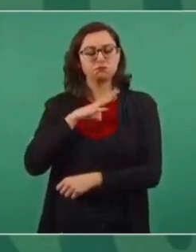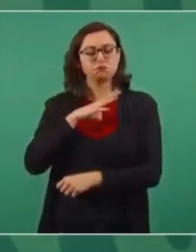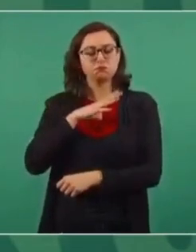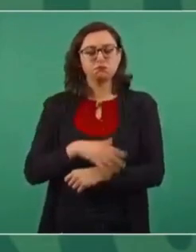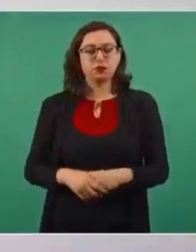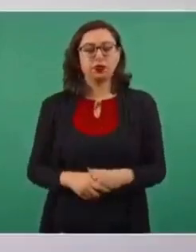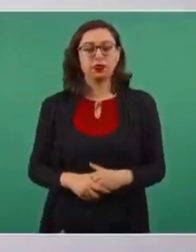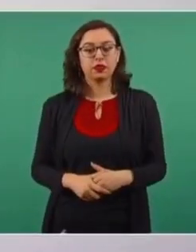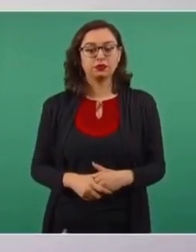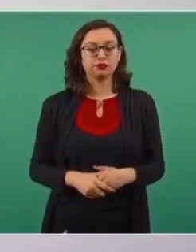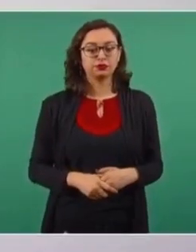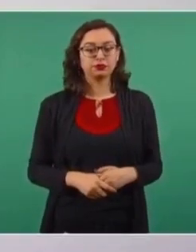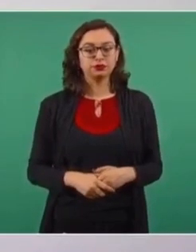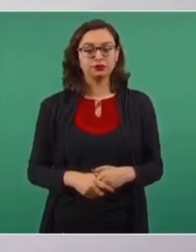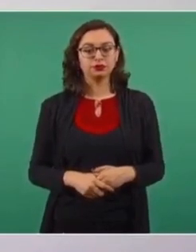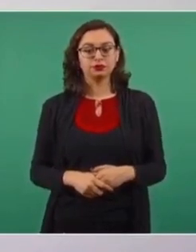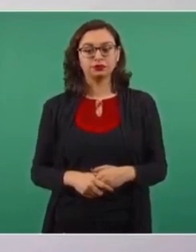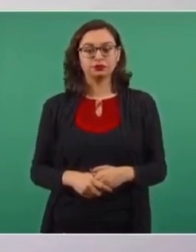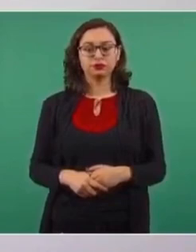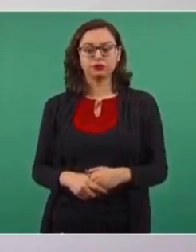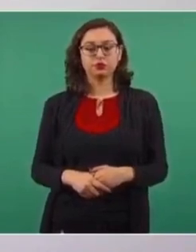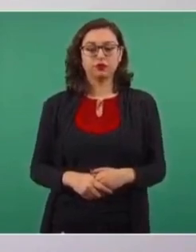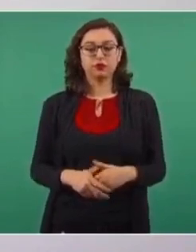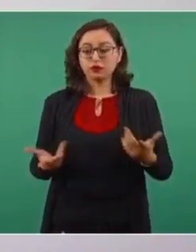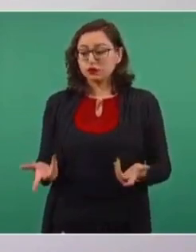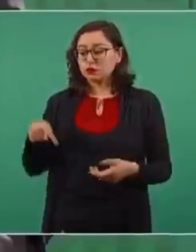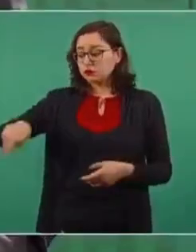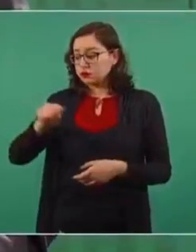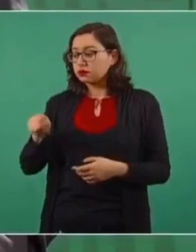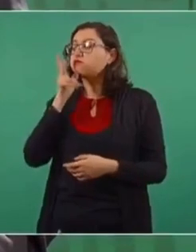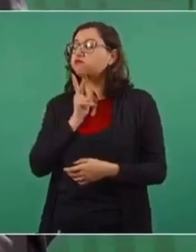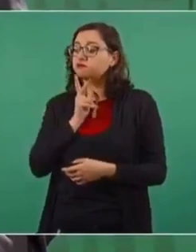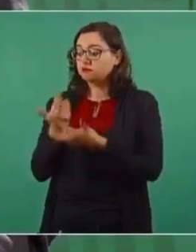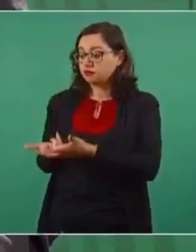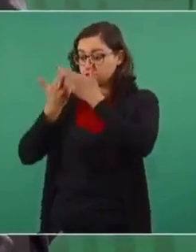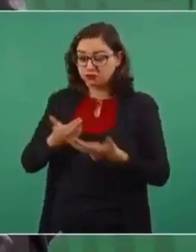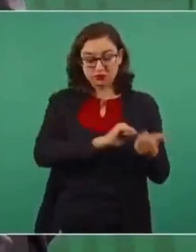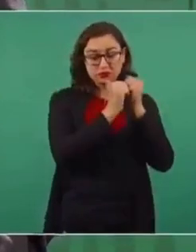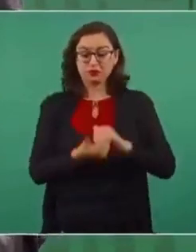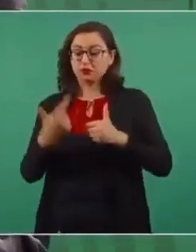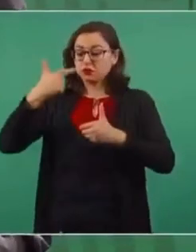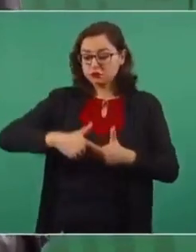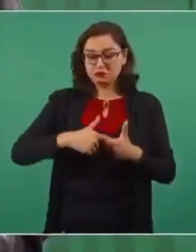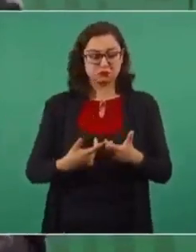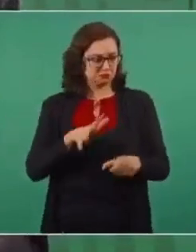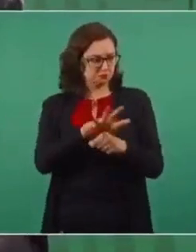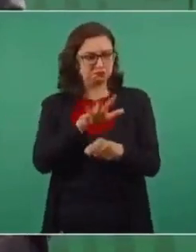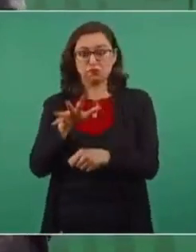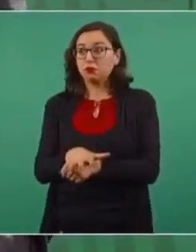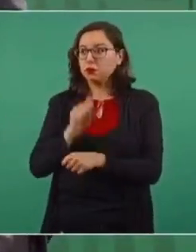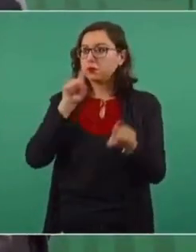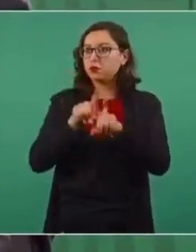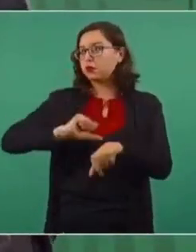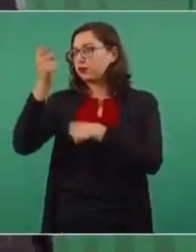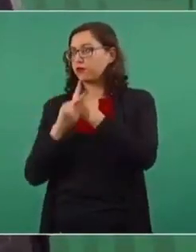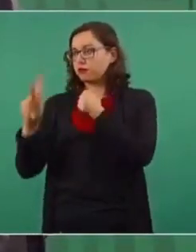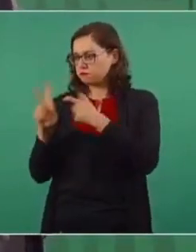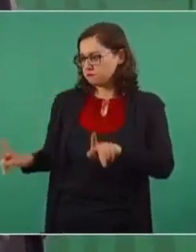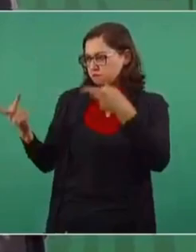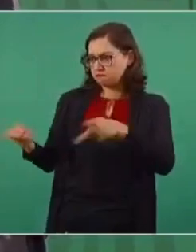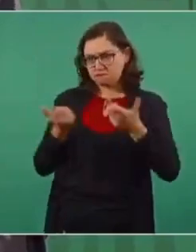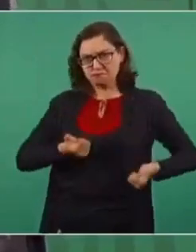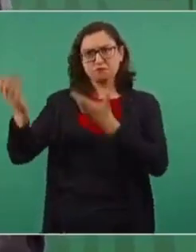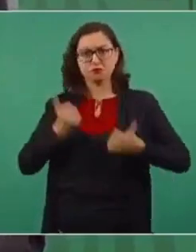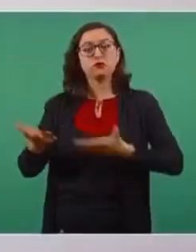Tenemos reservas no sólo para producir lo que consumimos de combustibles en México, sino hasta para vender crudo, pero ya no vamos